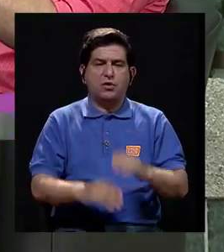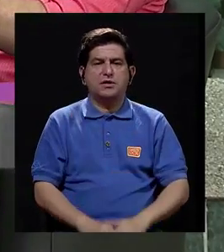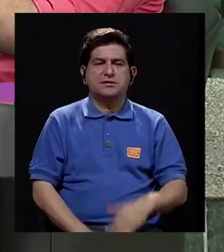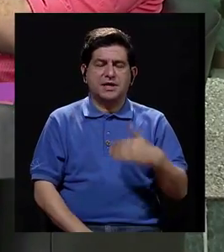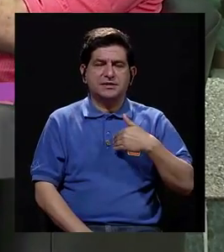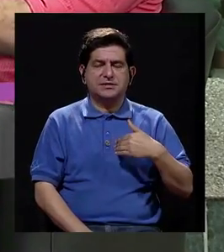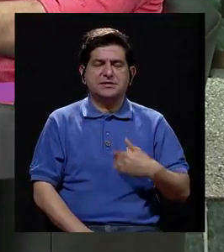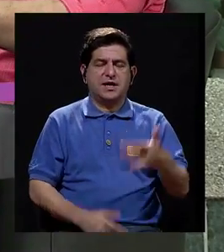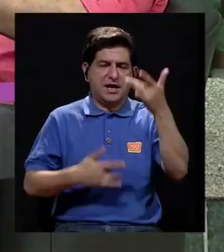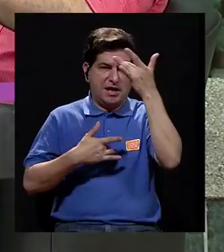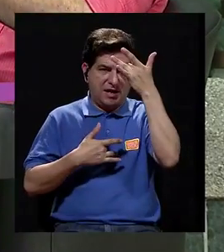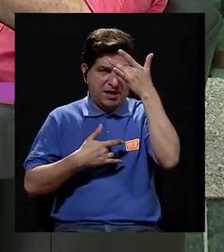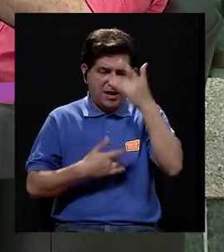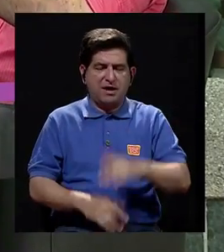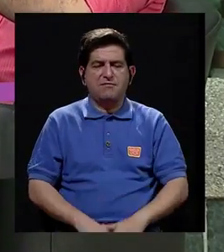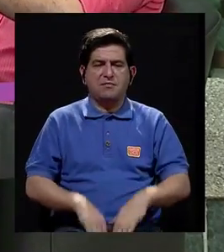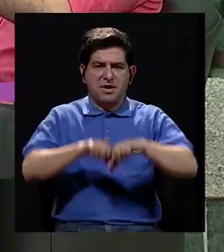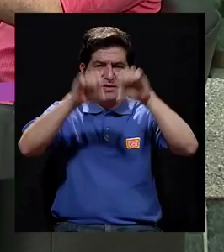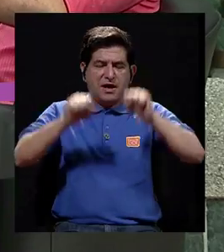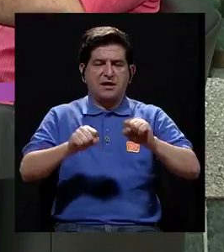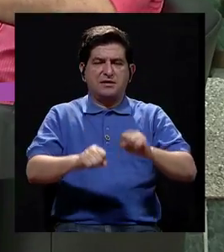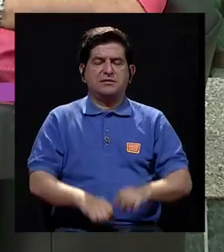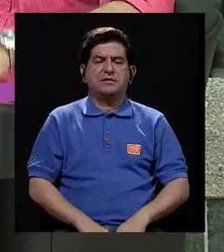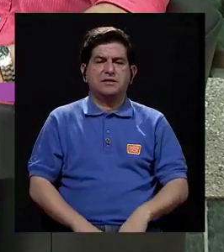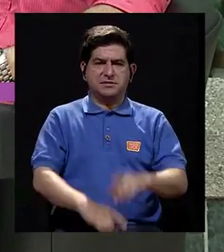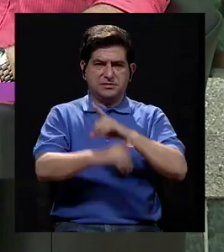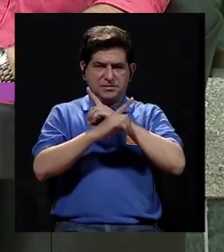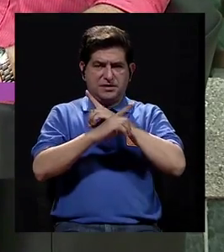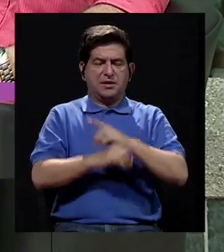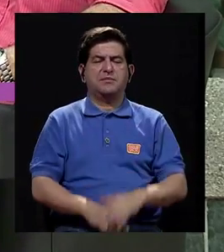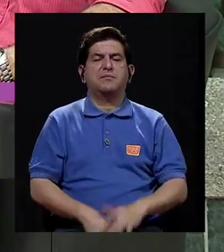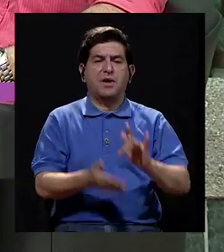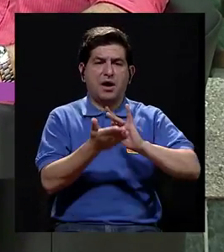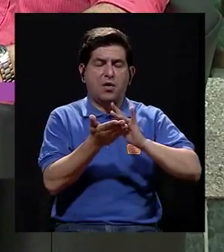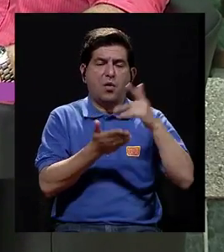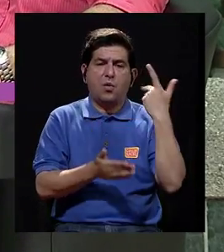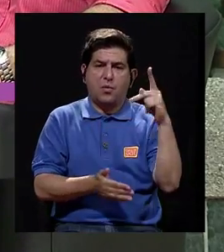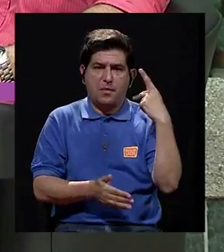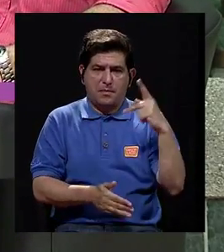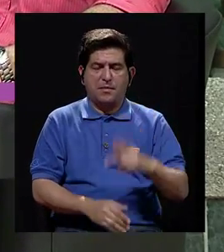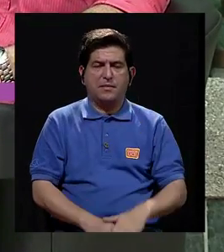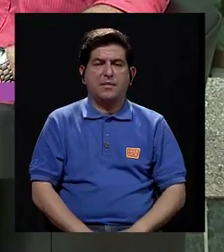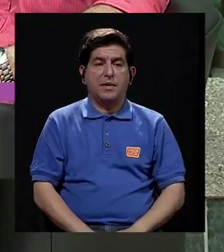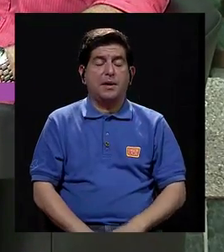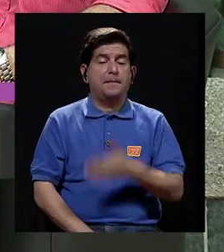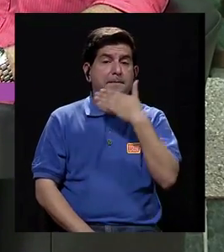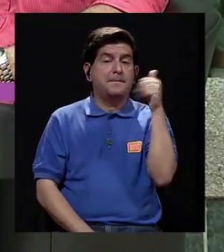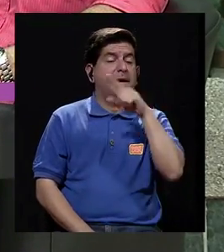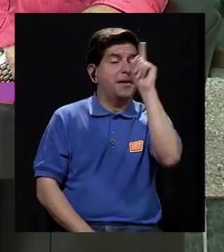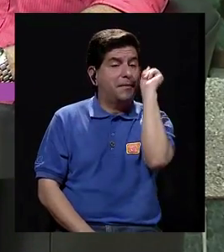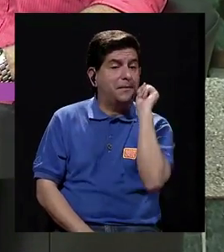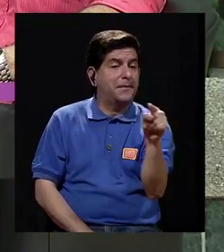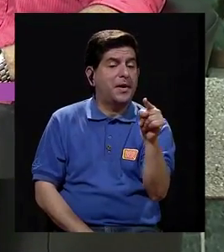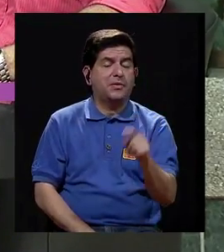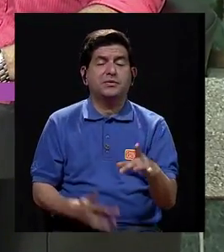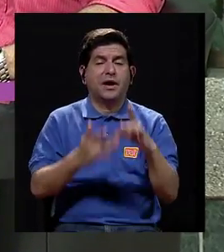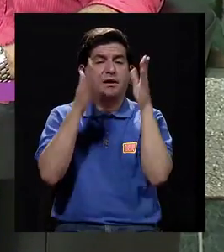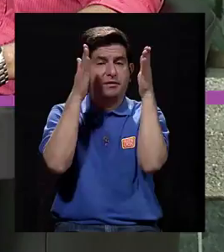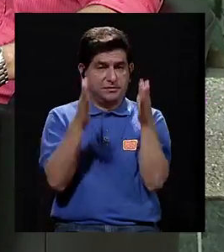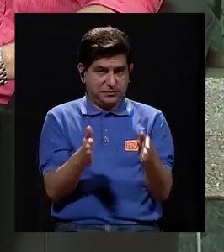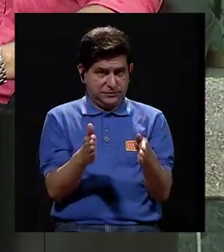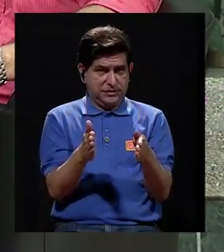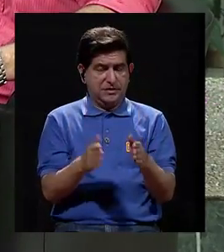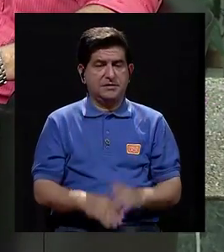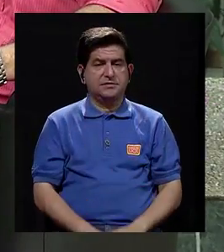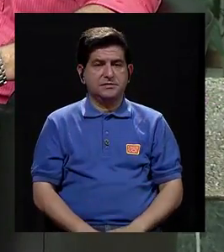padece alguna enfermedad autoinmune, toma algún medicamento de riesgo. Entonces, sí es importante consultarlo con el